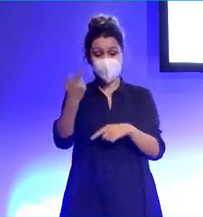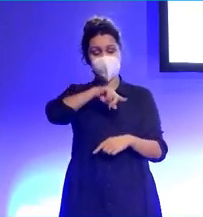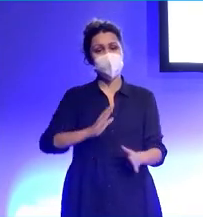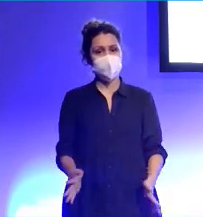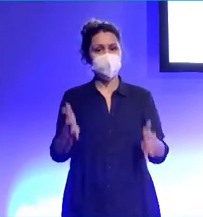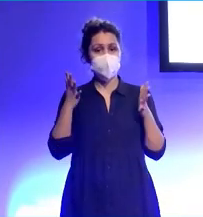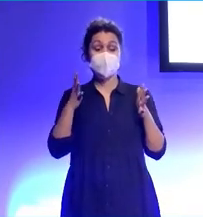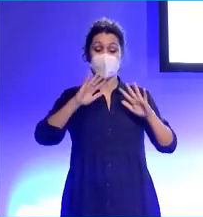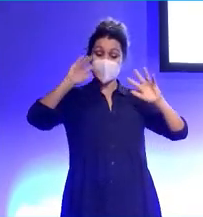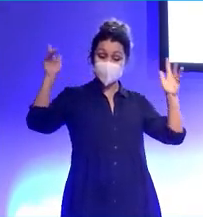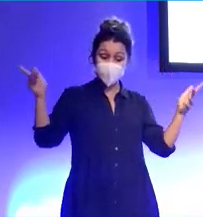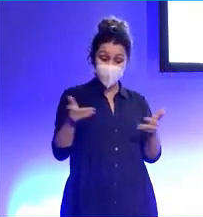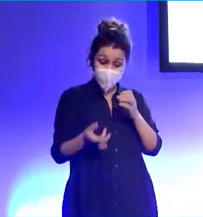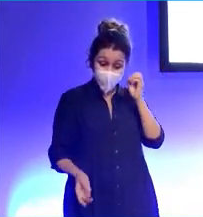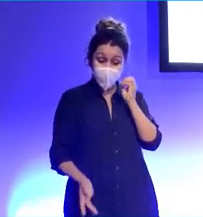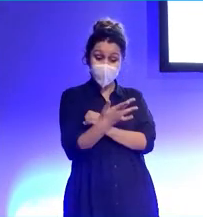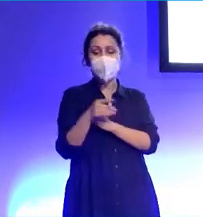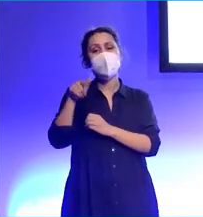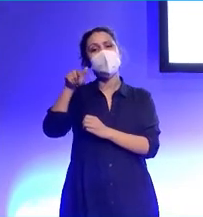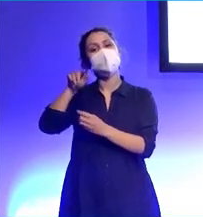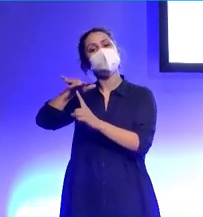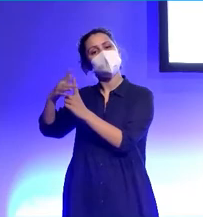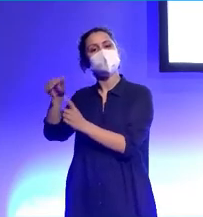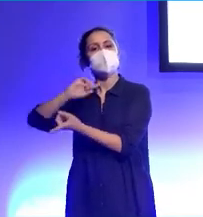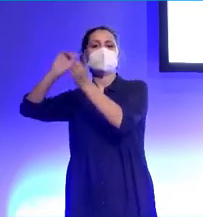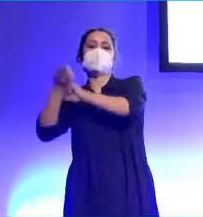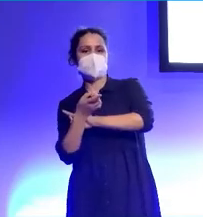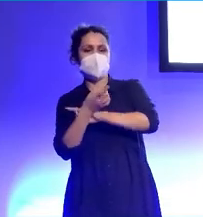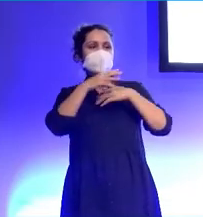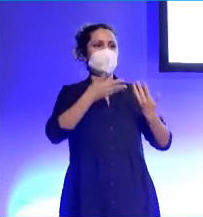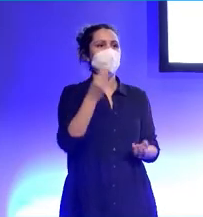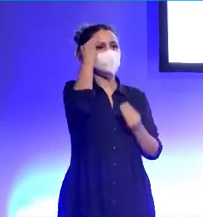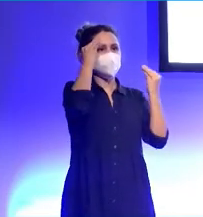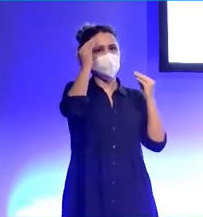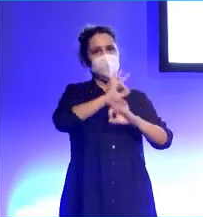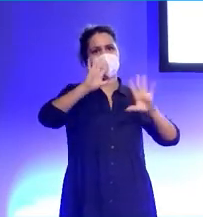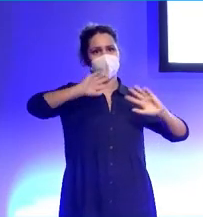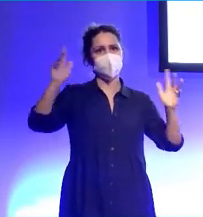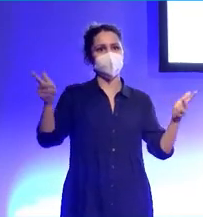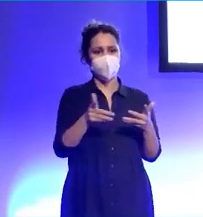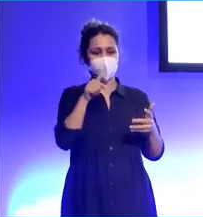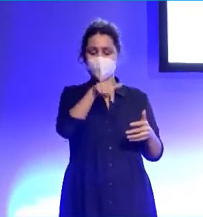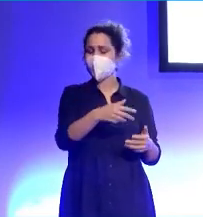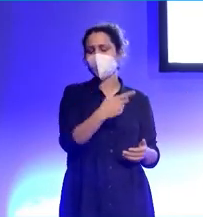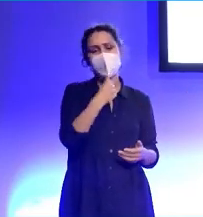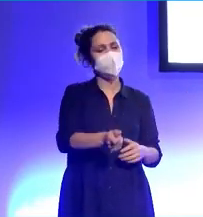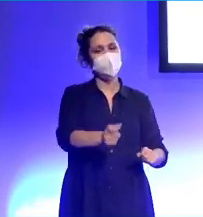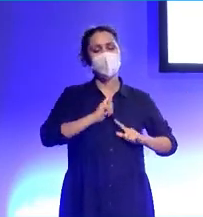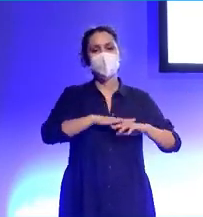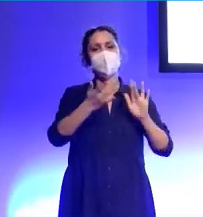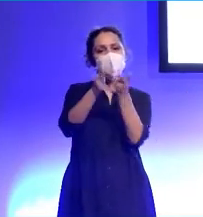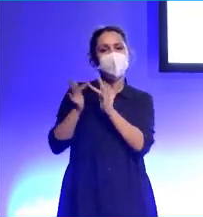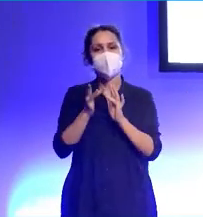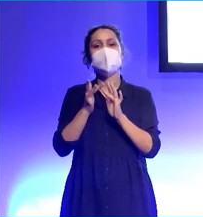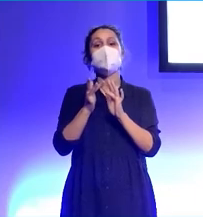llega internet todo esto cambia y seguramente estamos todos aquí pensando en clave de internet porque es la forma más fácil de llegar a mucha gente. El que le gustan las figuritas de